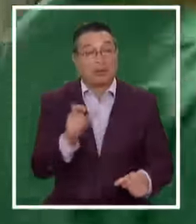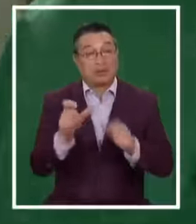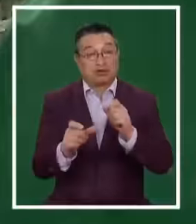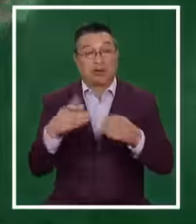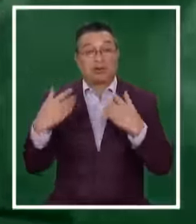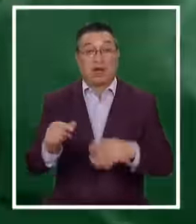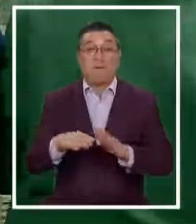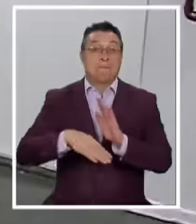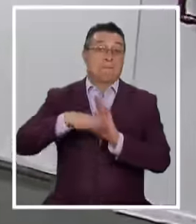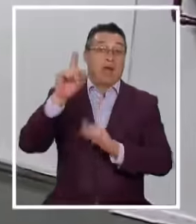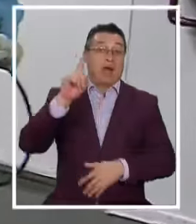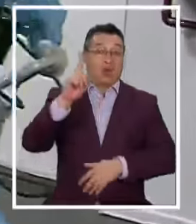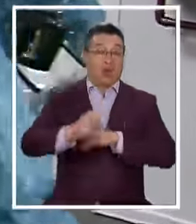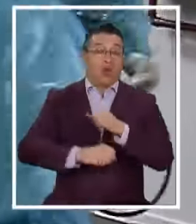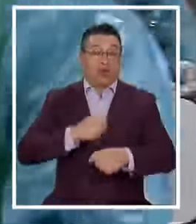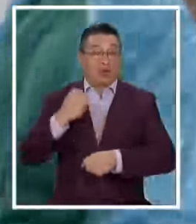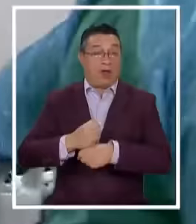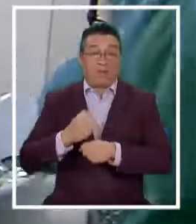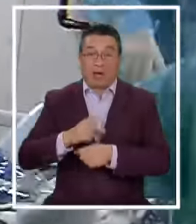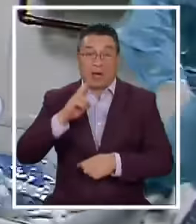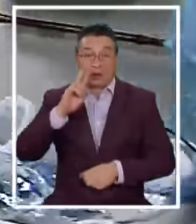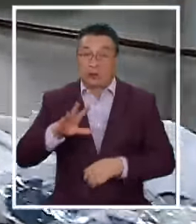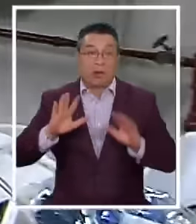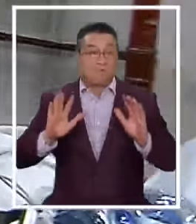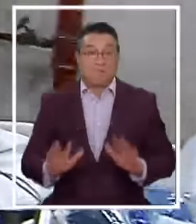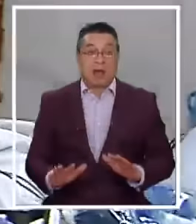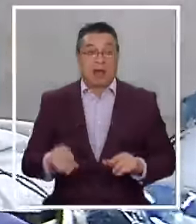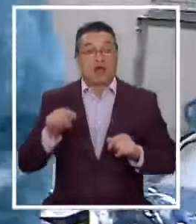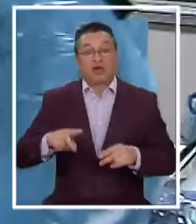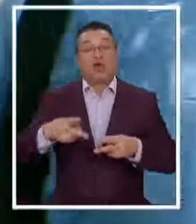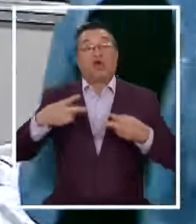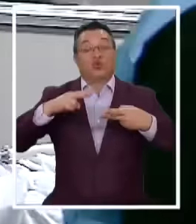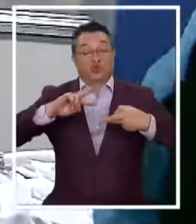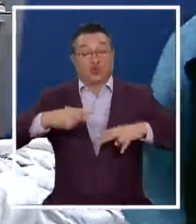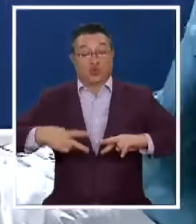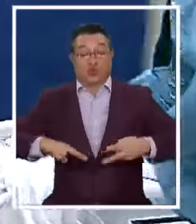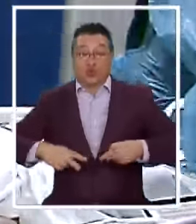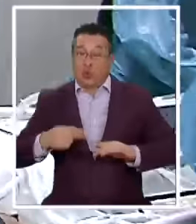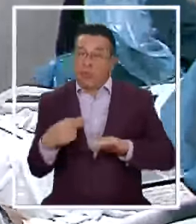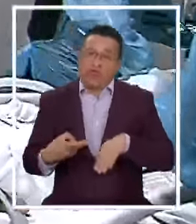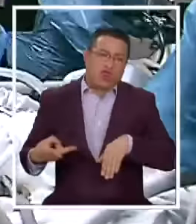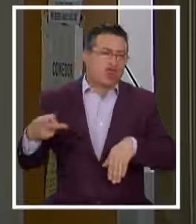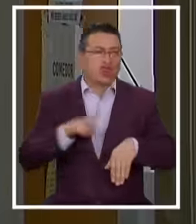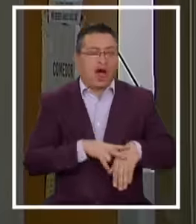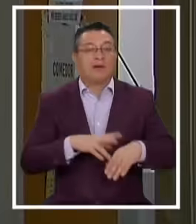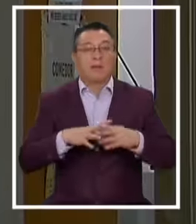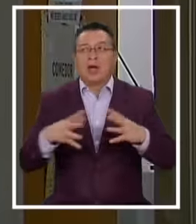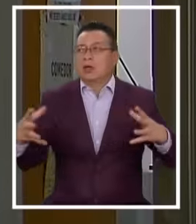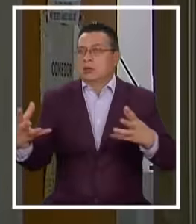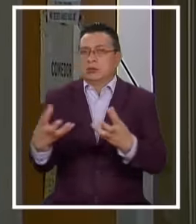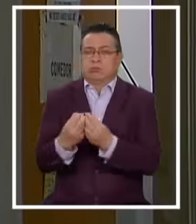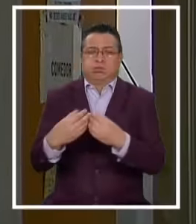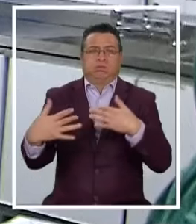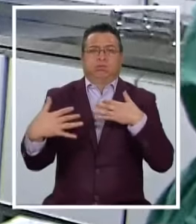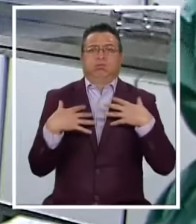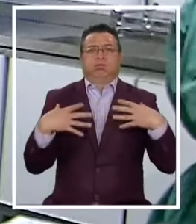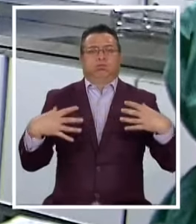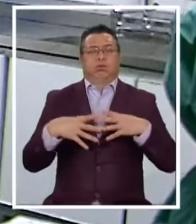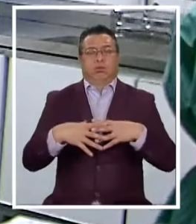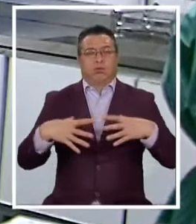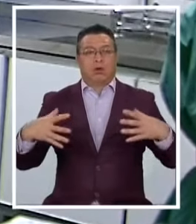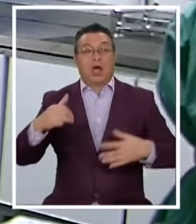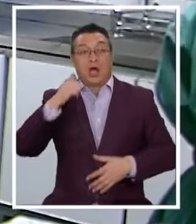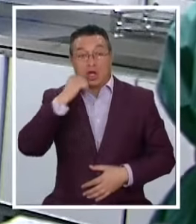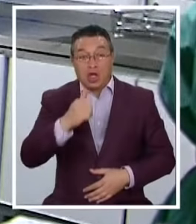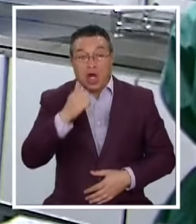lleva más de un año Trabajando sin parar Que hoy está doblando turnos Para poder atender La alta demanda De cada día Que cada